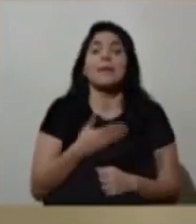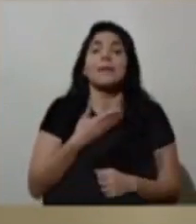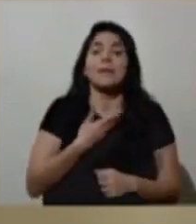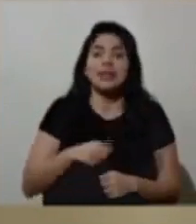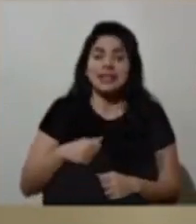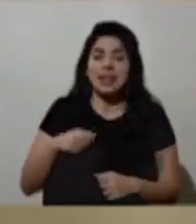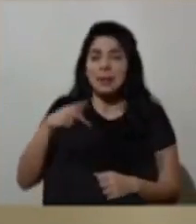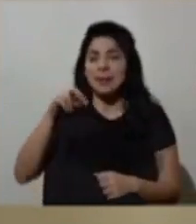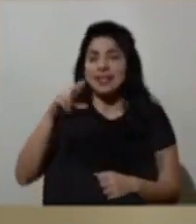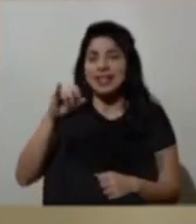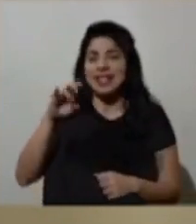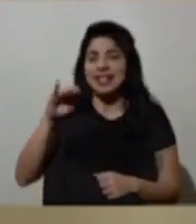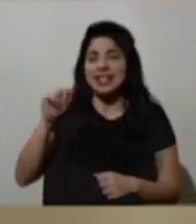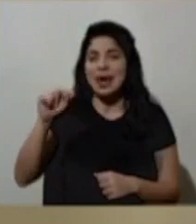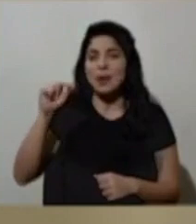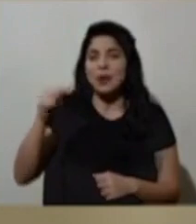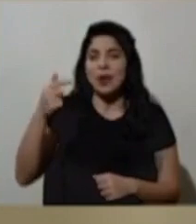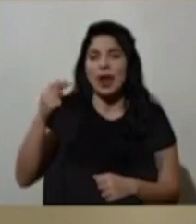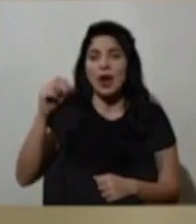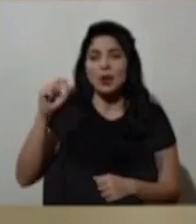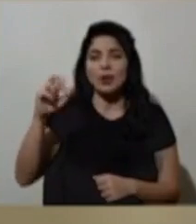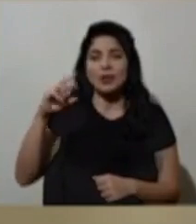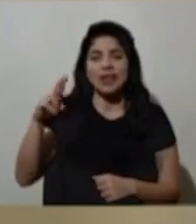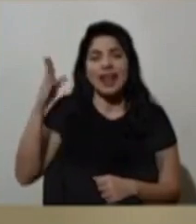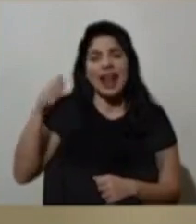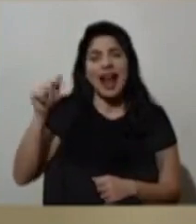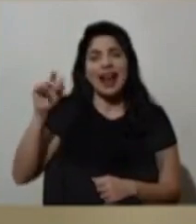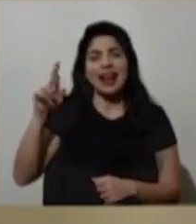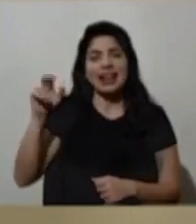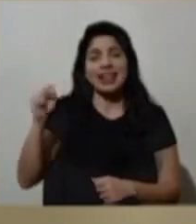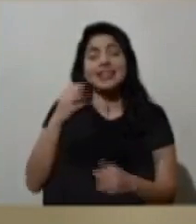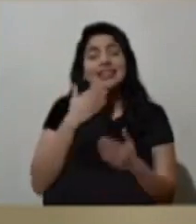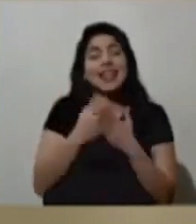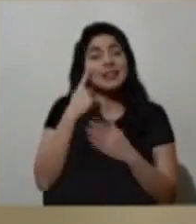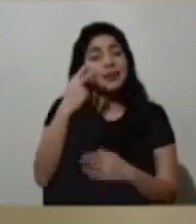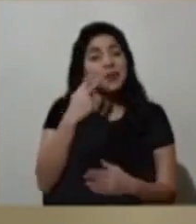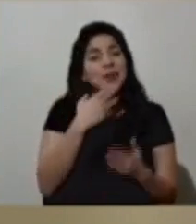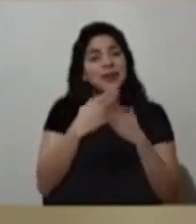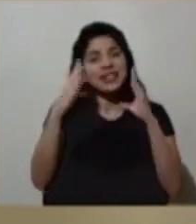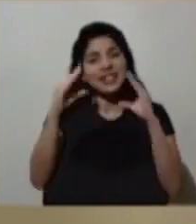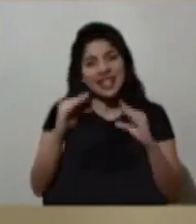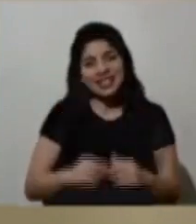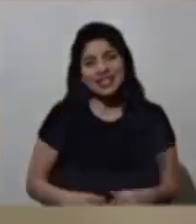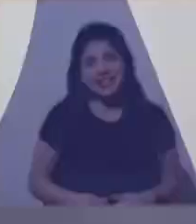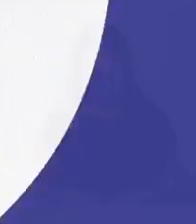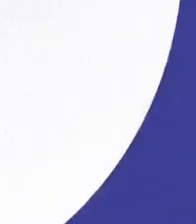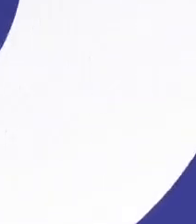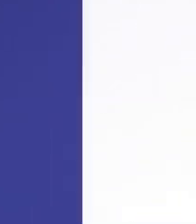.go.cr barra inclinada alertas. Muchas gracias por su sintonía. Muy buenas tardes.